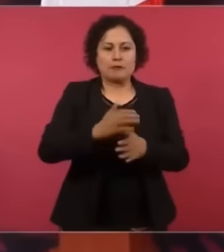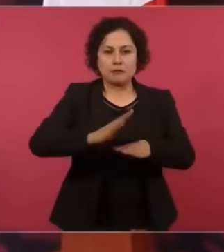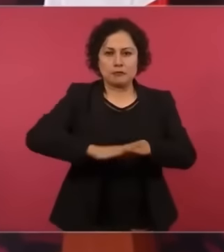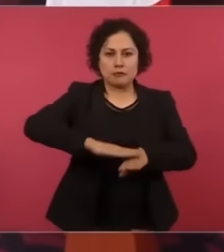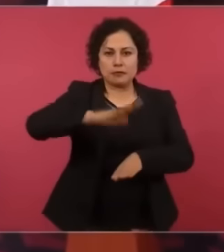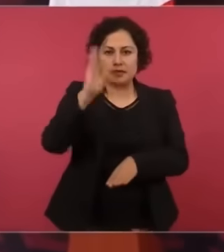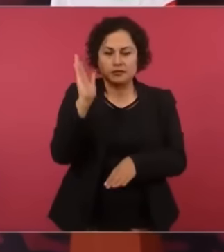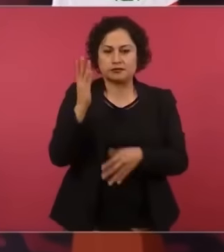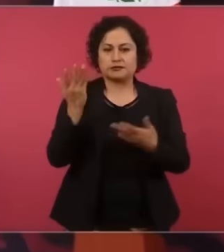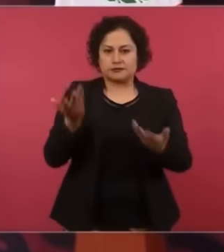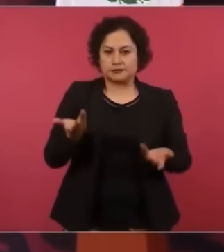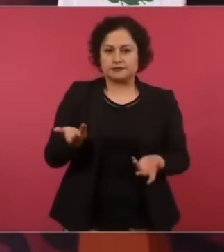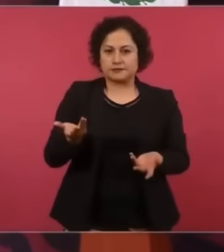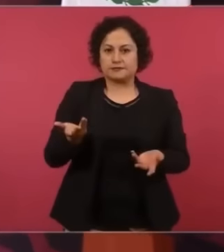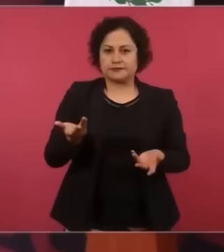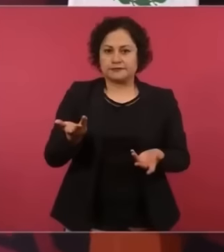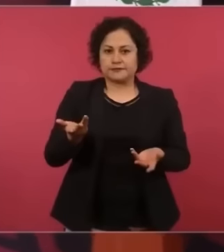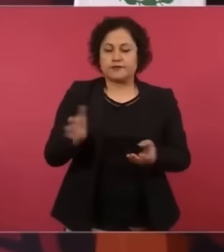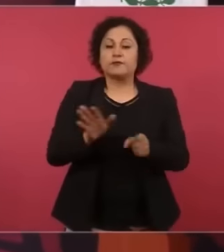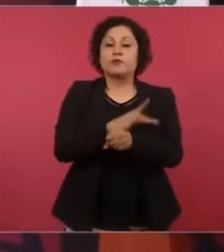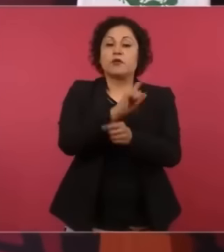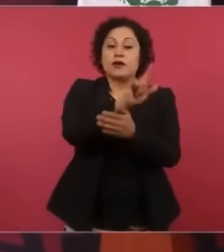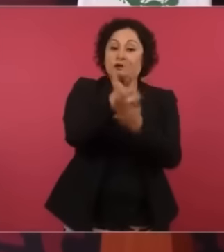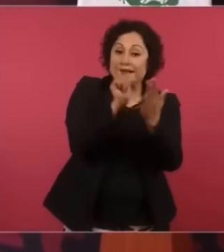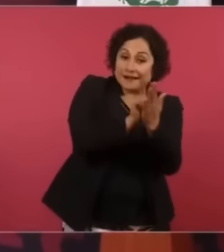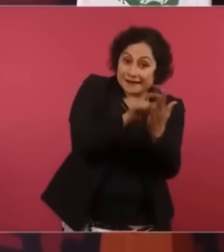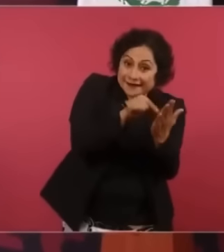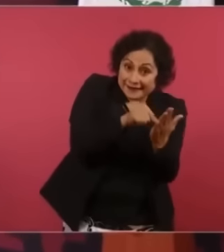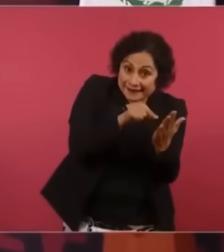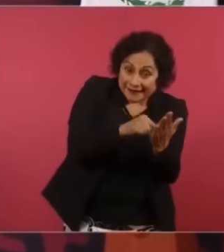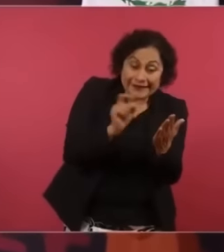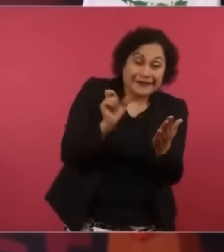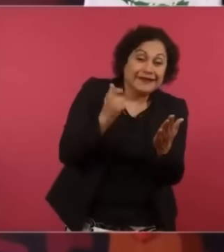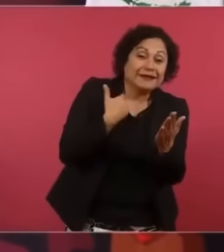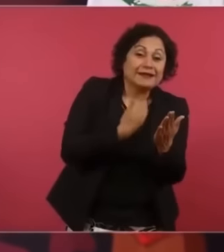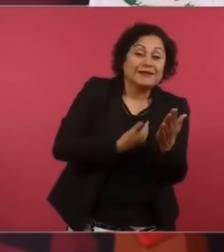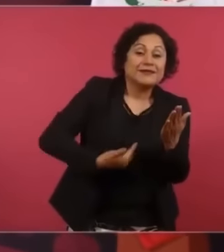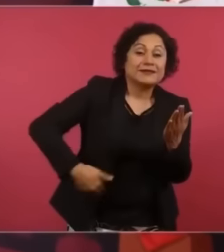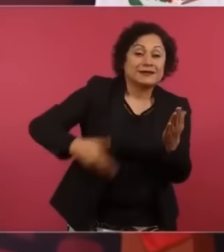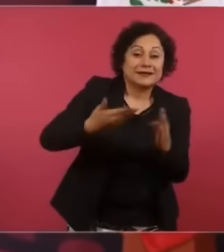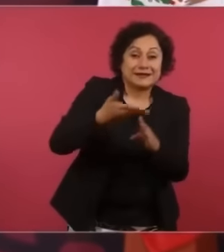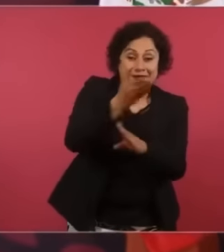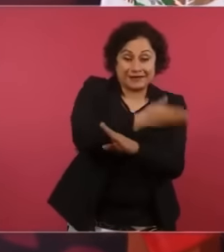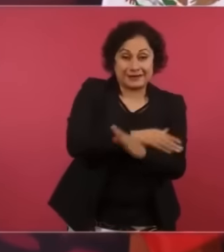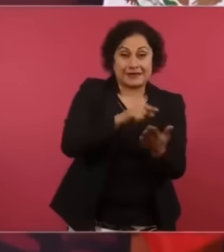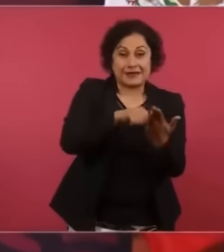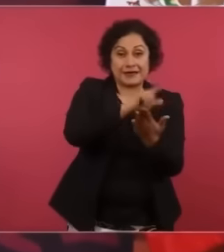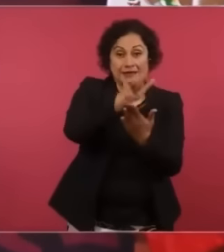en la reforma de cedillo de cedillo al momento de jubilarse